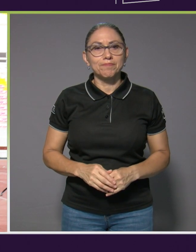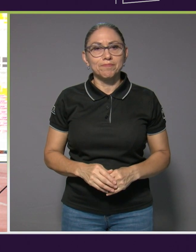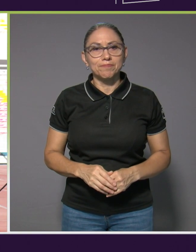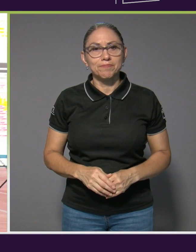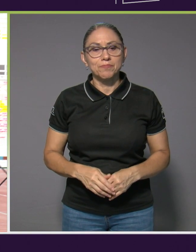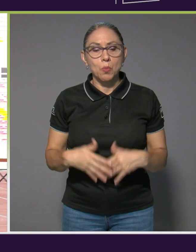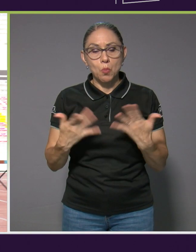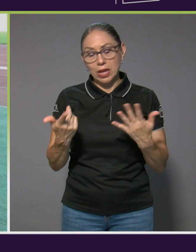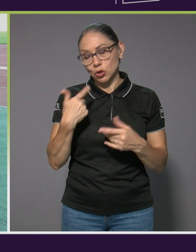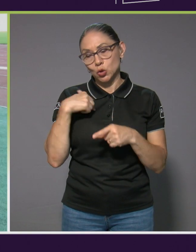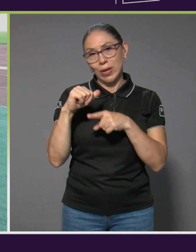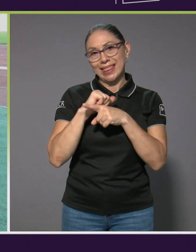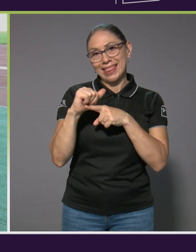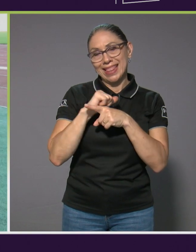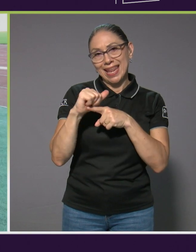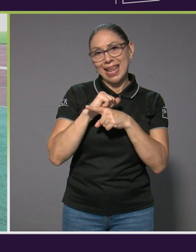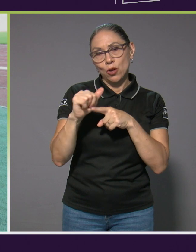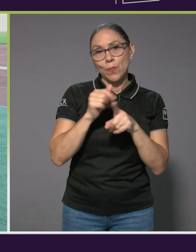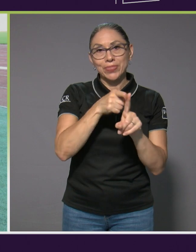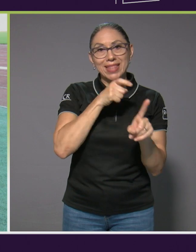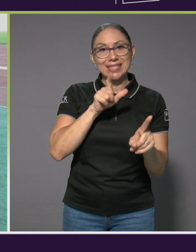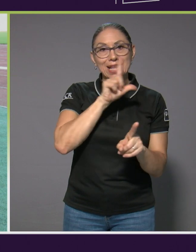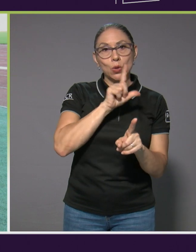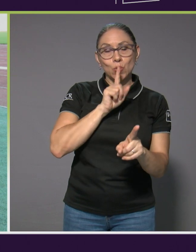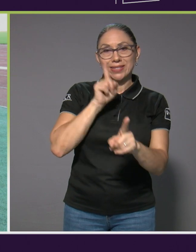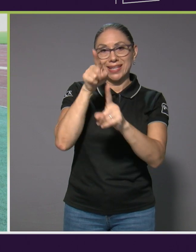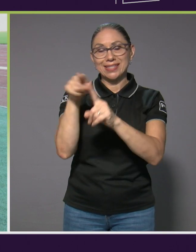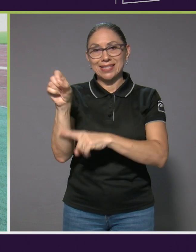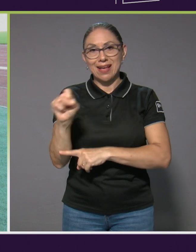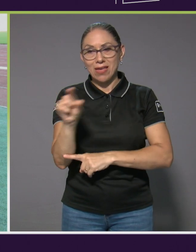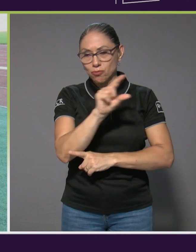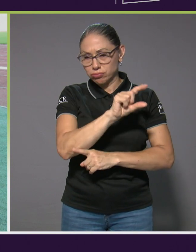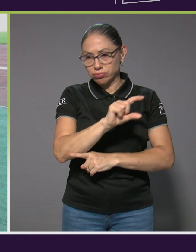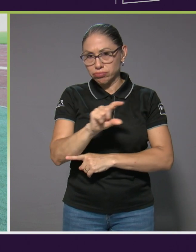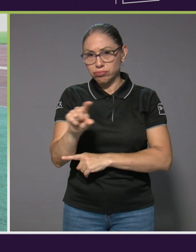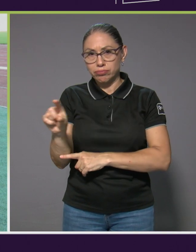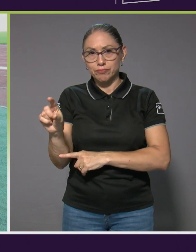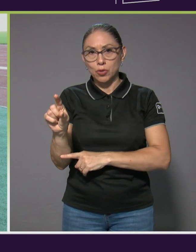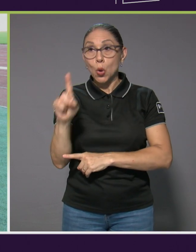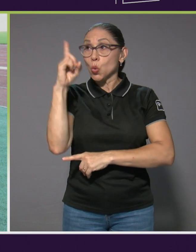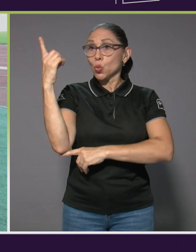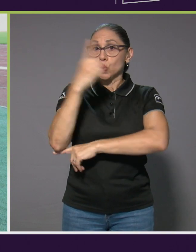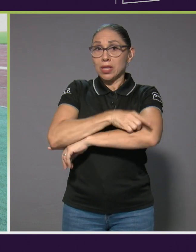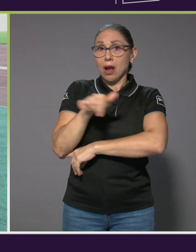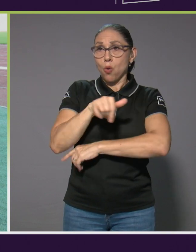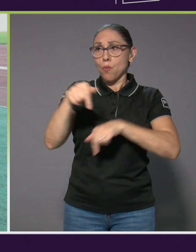Bueno, entreno de lunes a sábado, un día como hoy,